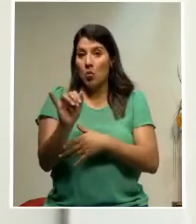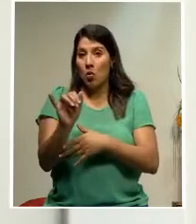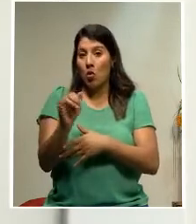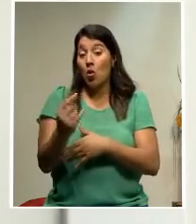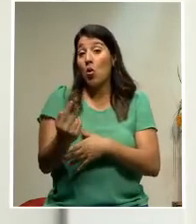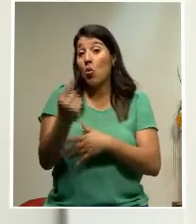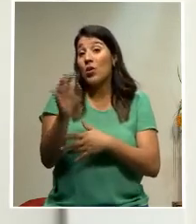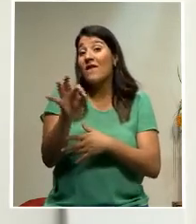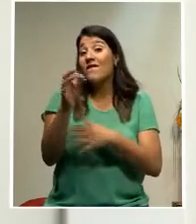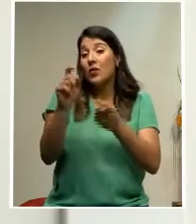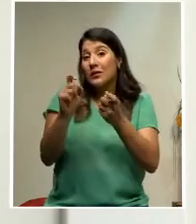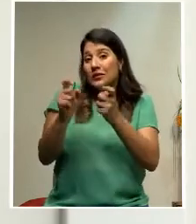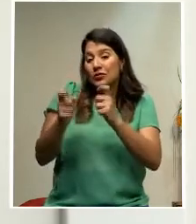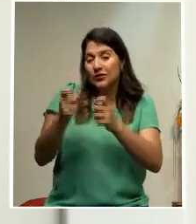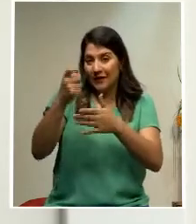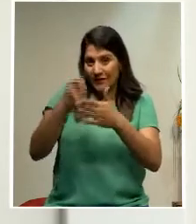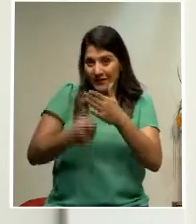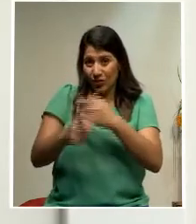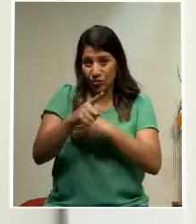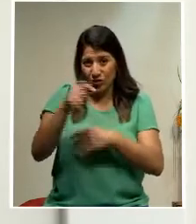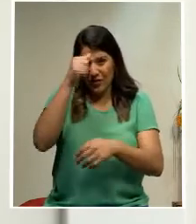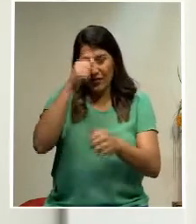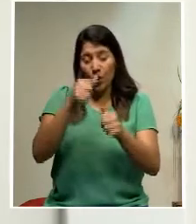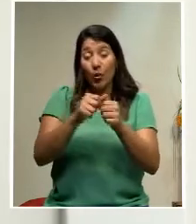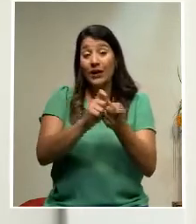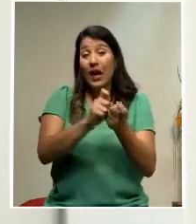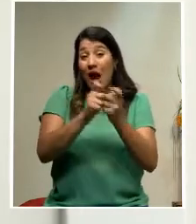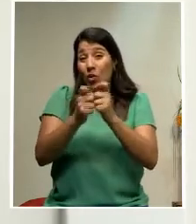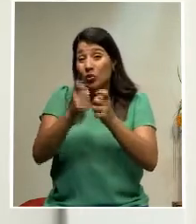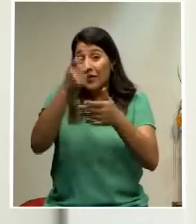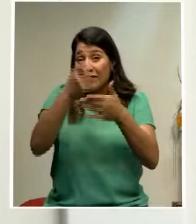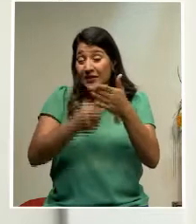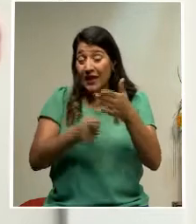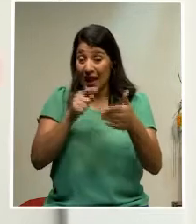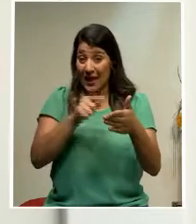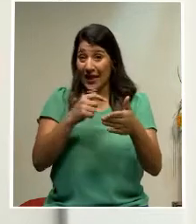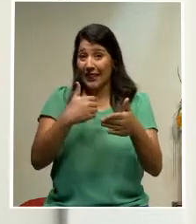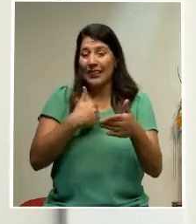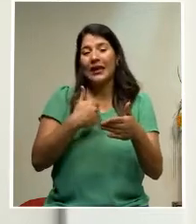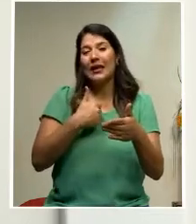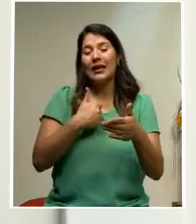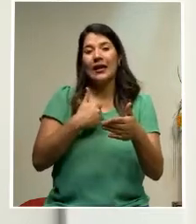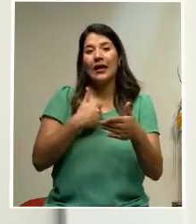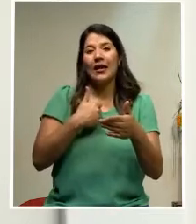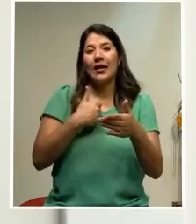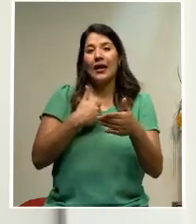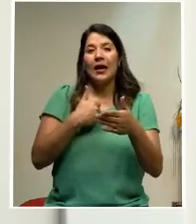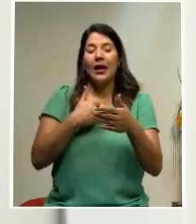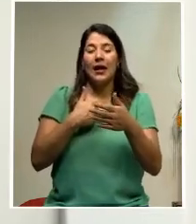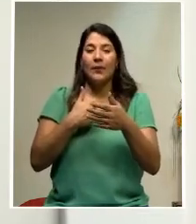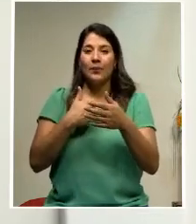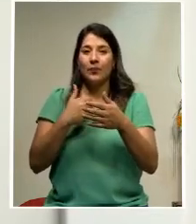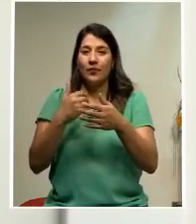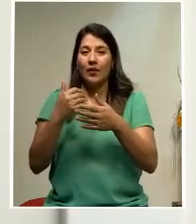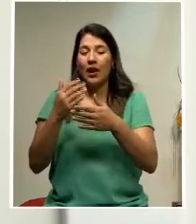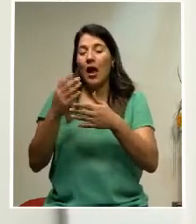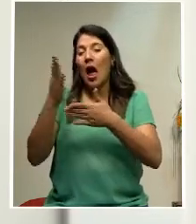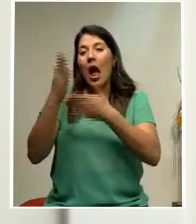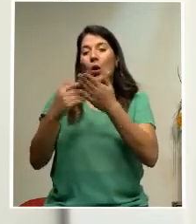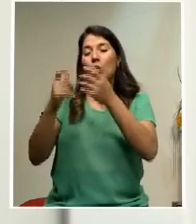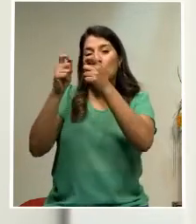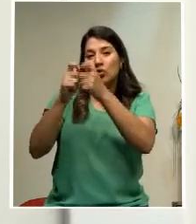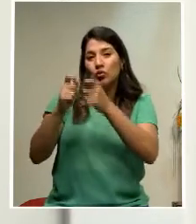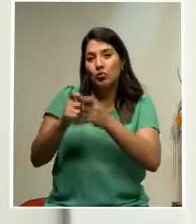ajuste fiscal. Recordemos que el ajuste fiscal tiene componentes que van por el lado del gasto, dos tercios del ajuste